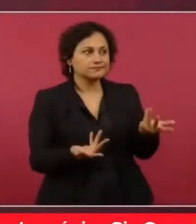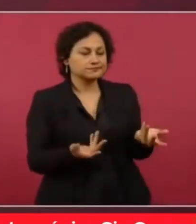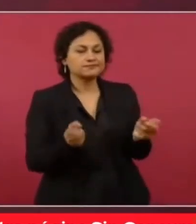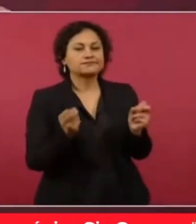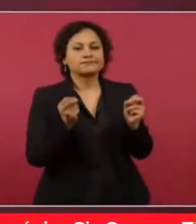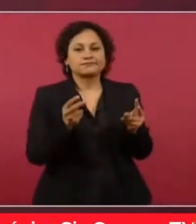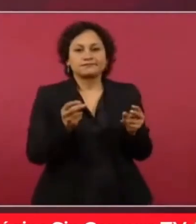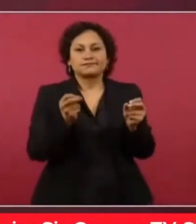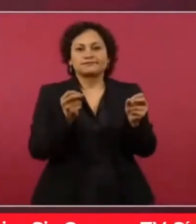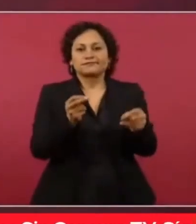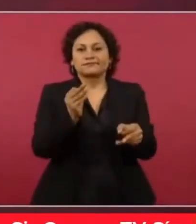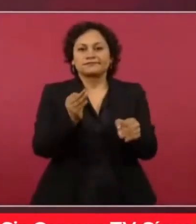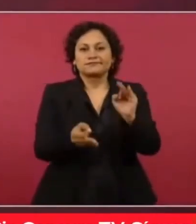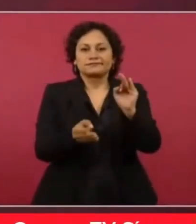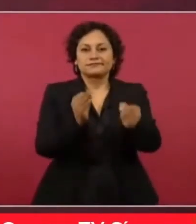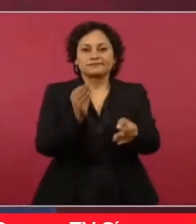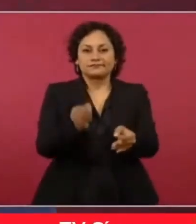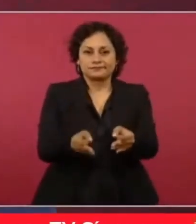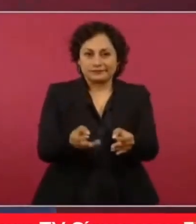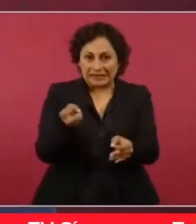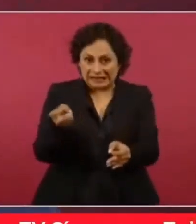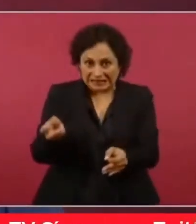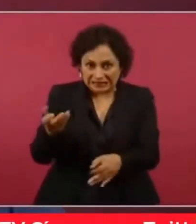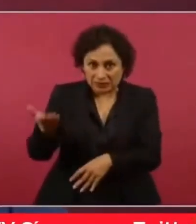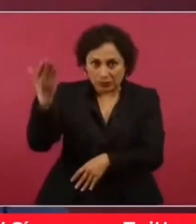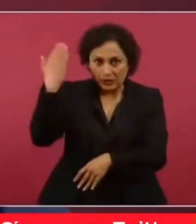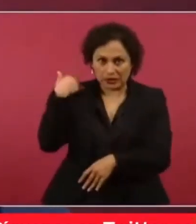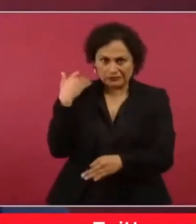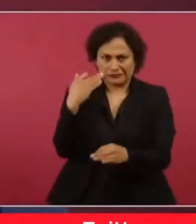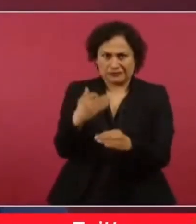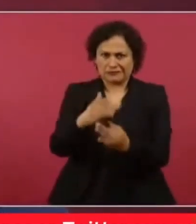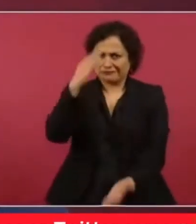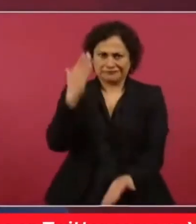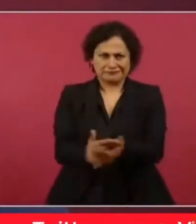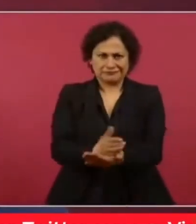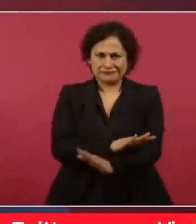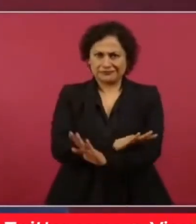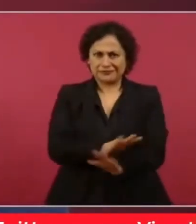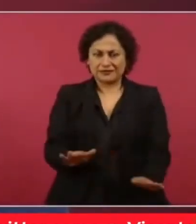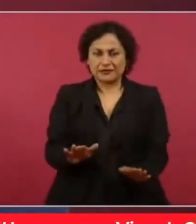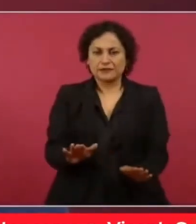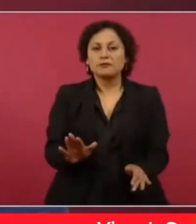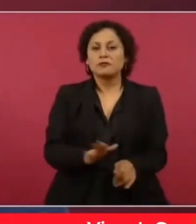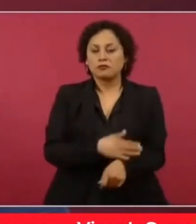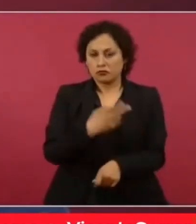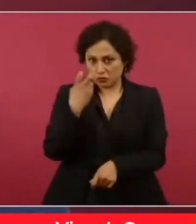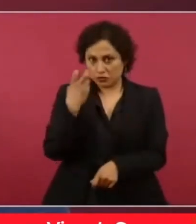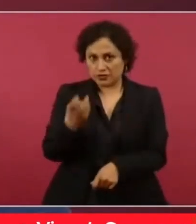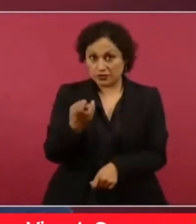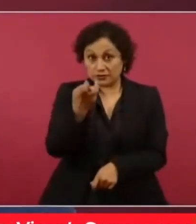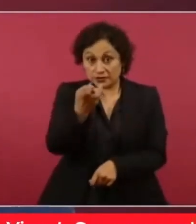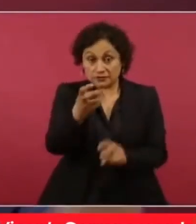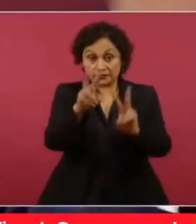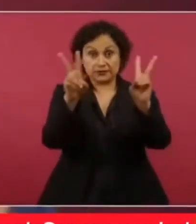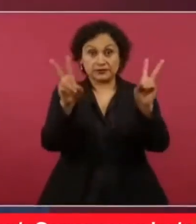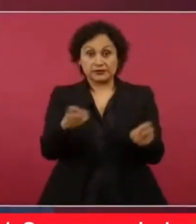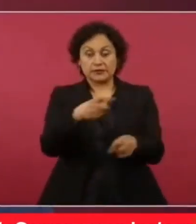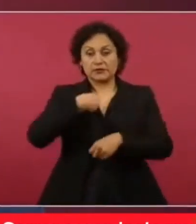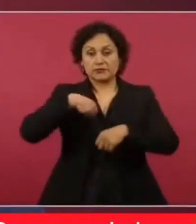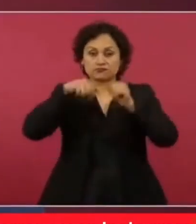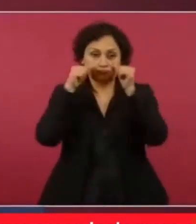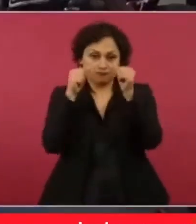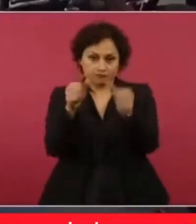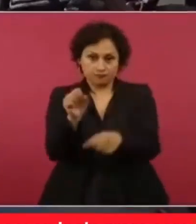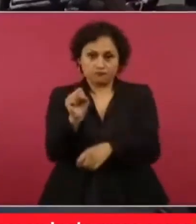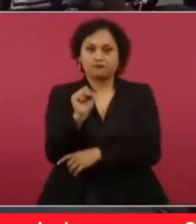Entonces, todo eso ya se terminó. Entonces, estamos viendo este tema, pero además hay